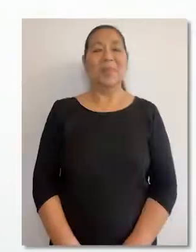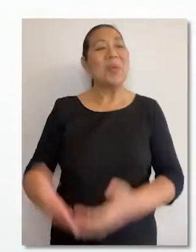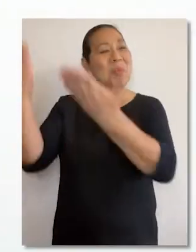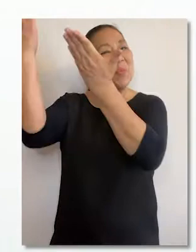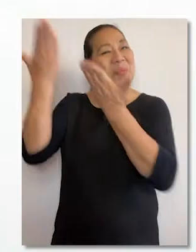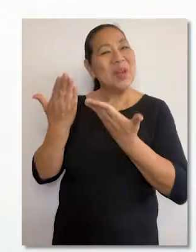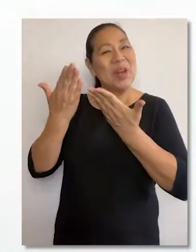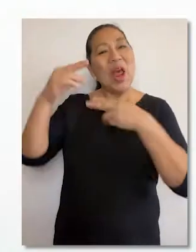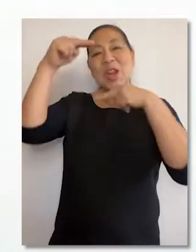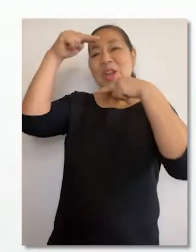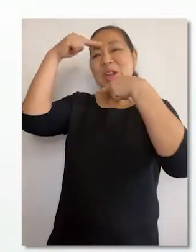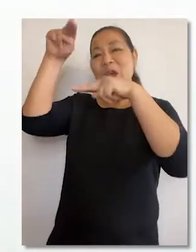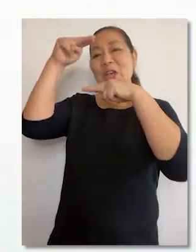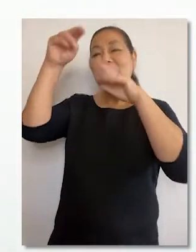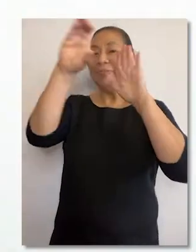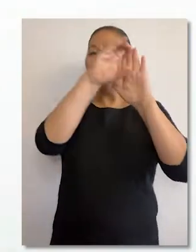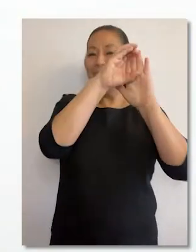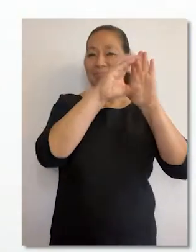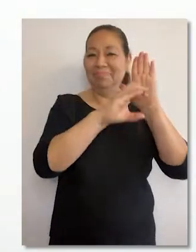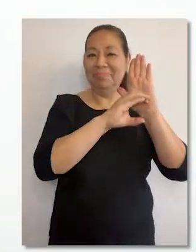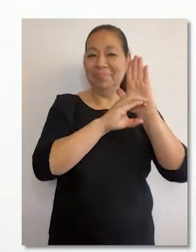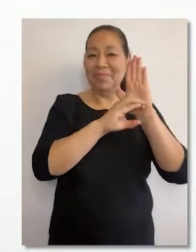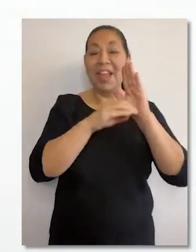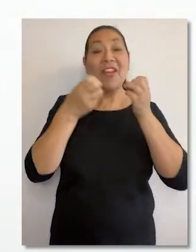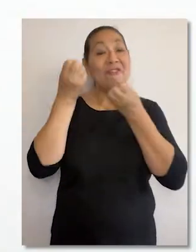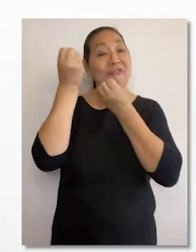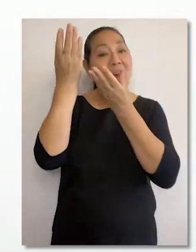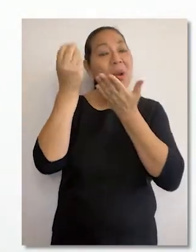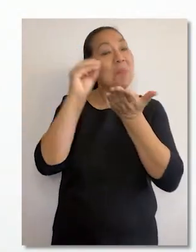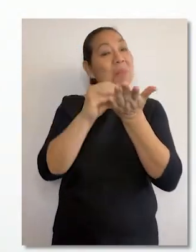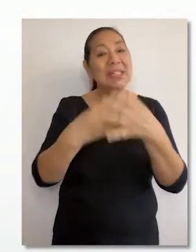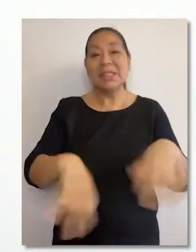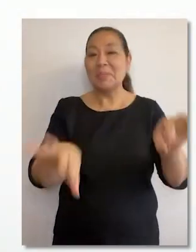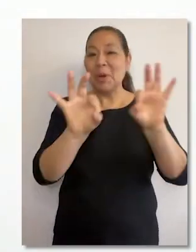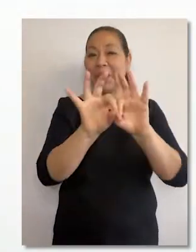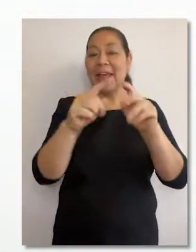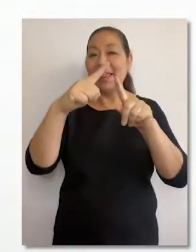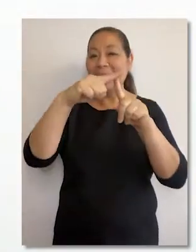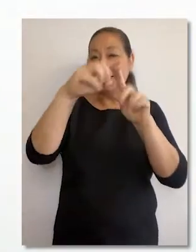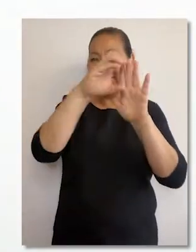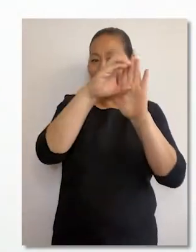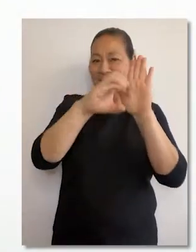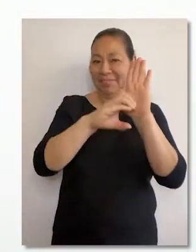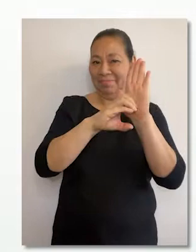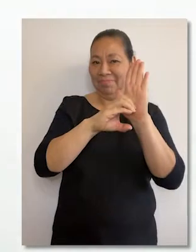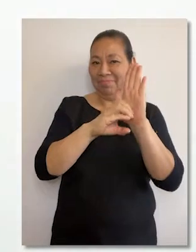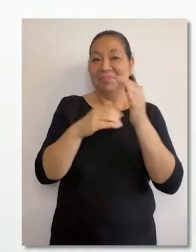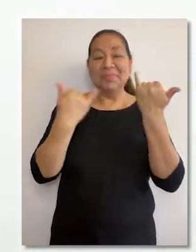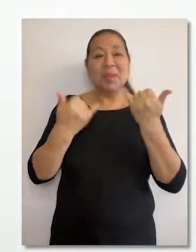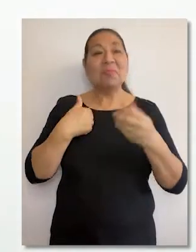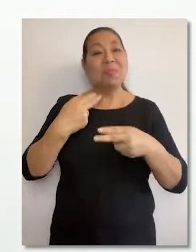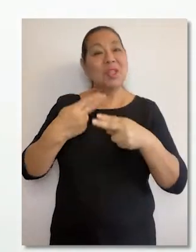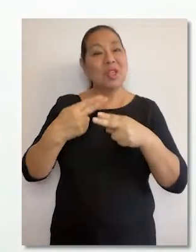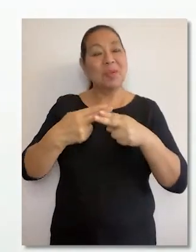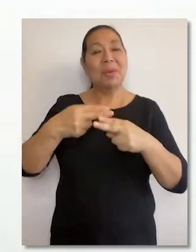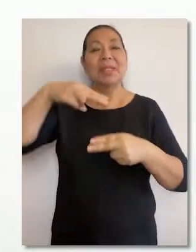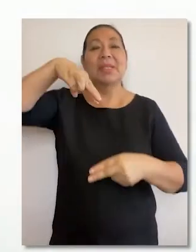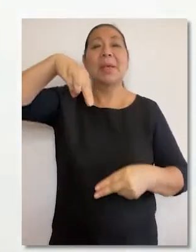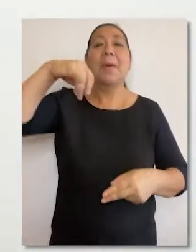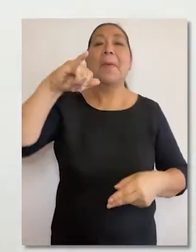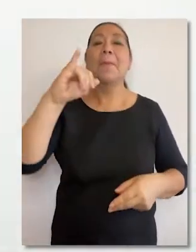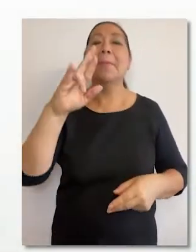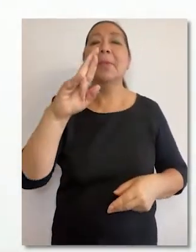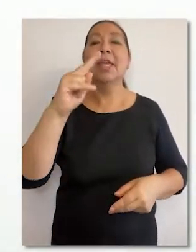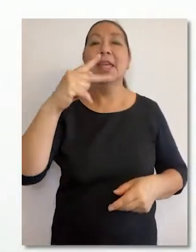Bienvenidos al noticiero constitucional, la información más relevante del TC a su alcance. Les saluda Mirta Ibáñez,